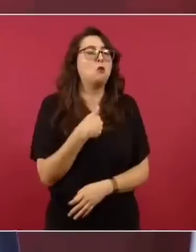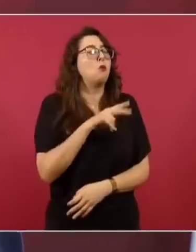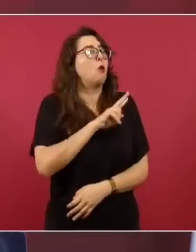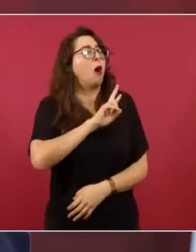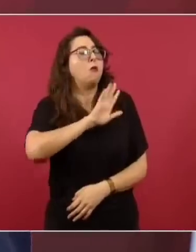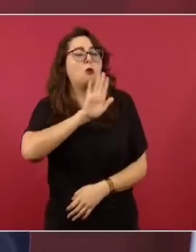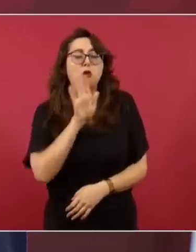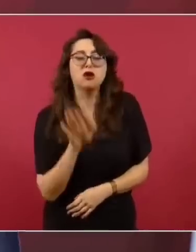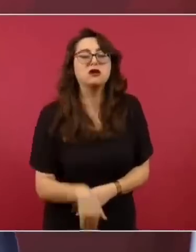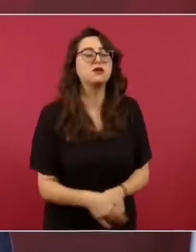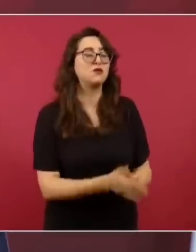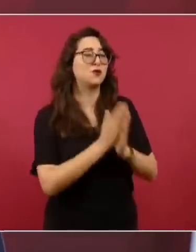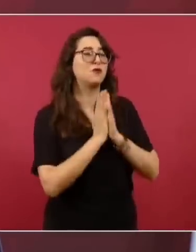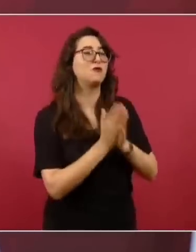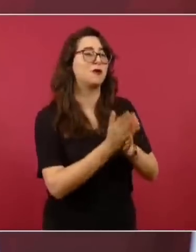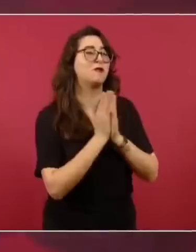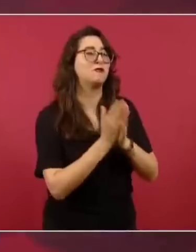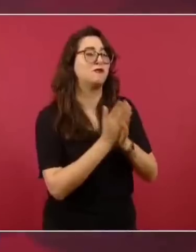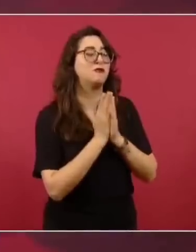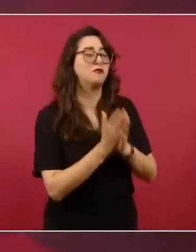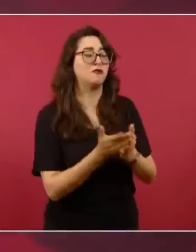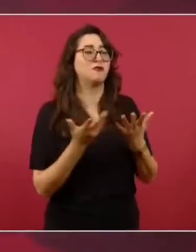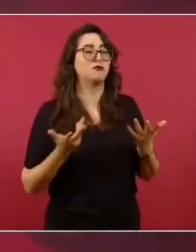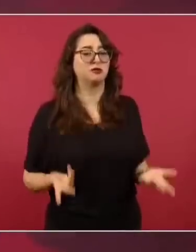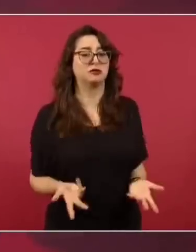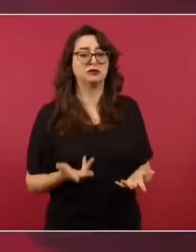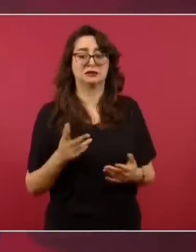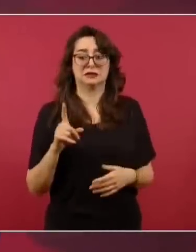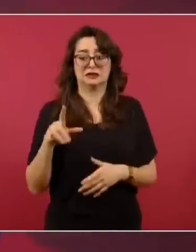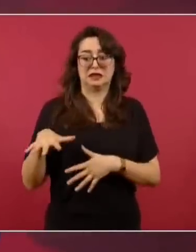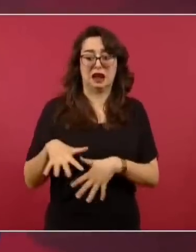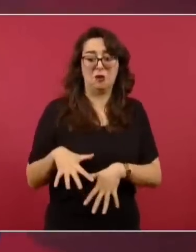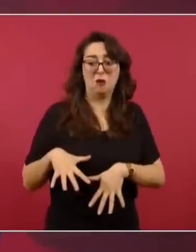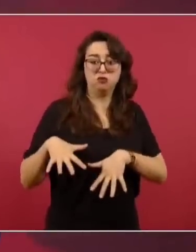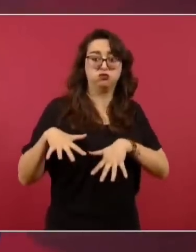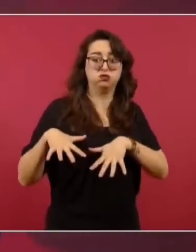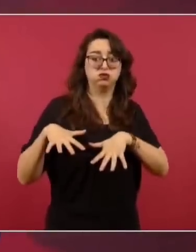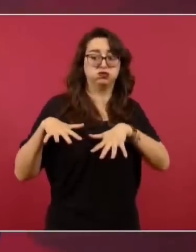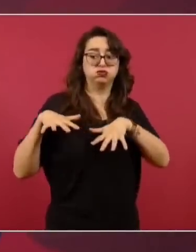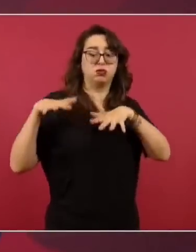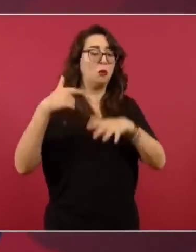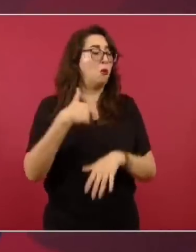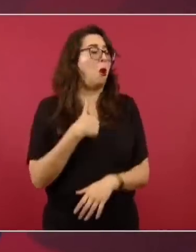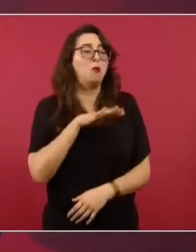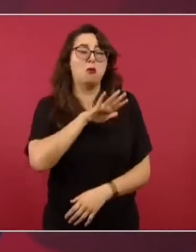para que no se inundara, porque el río estaba creciendo,